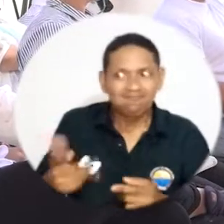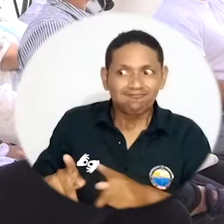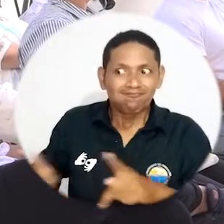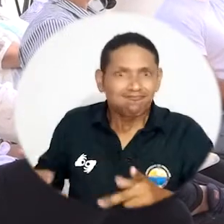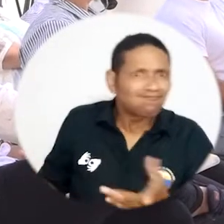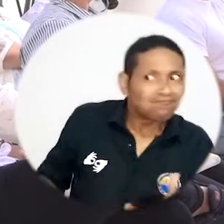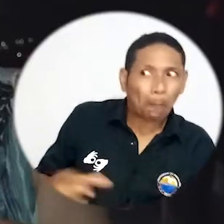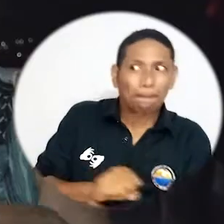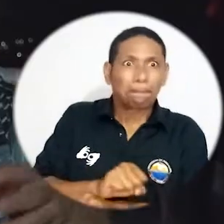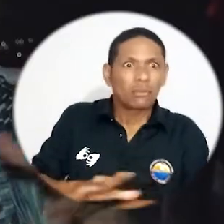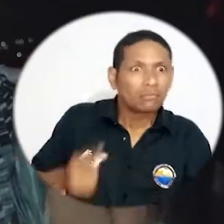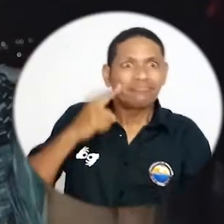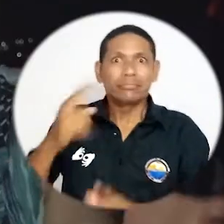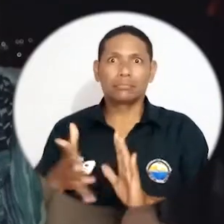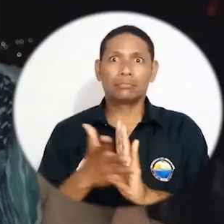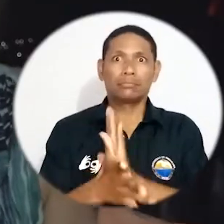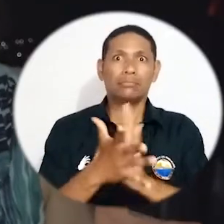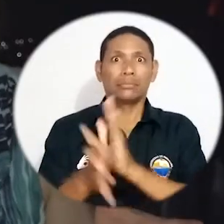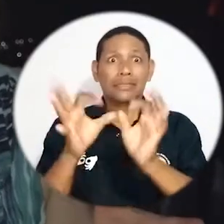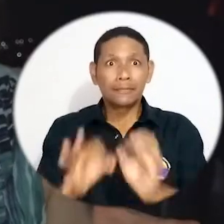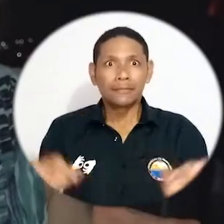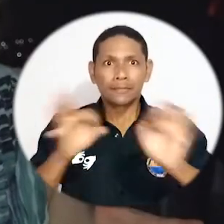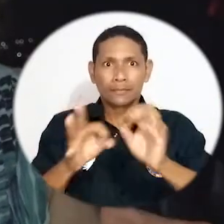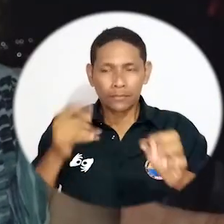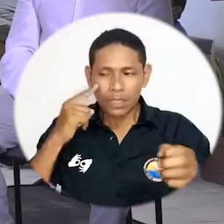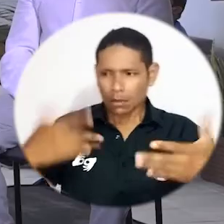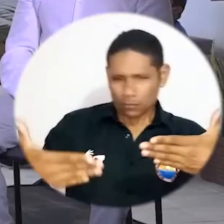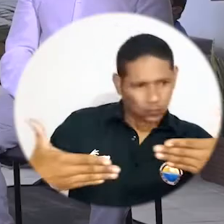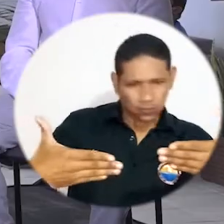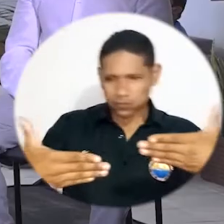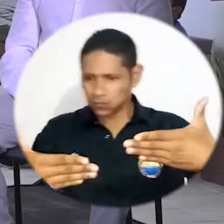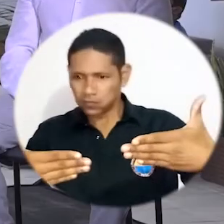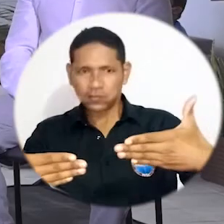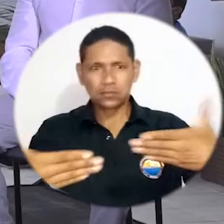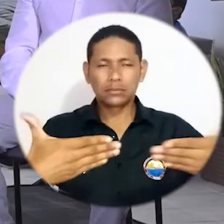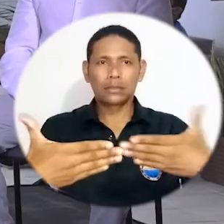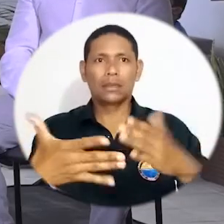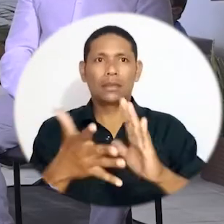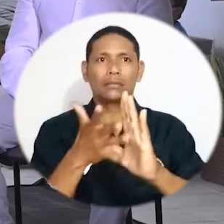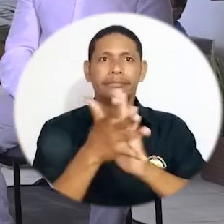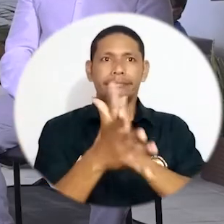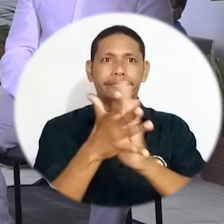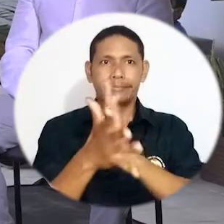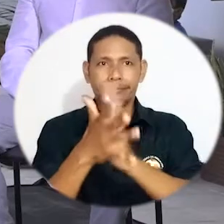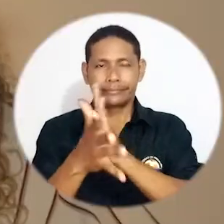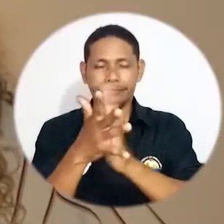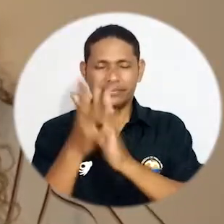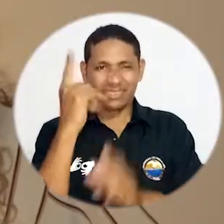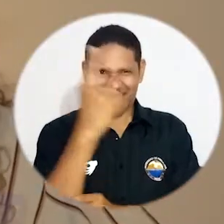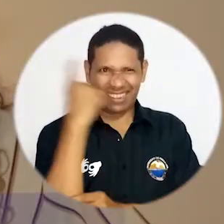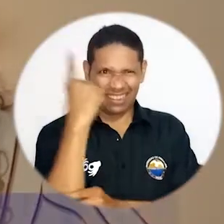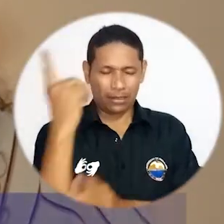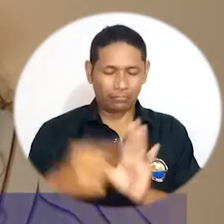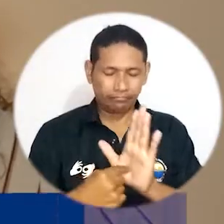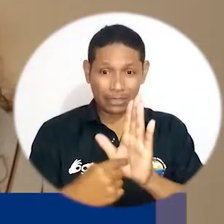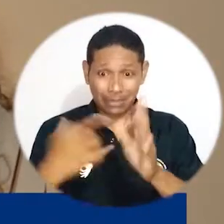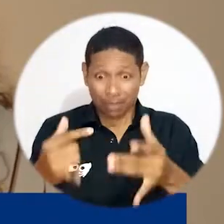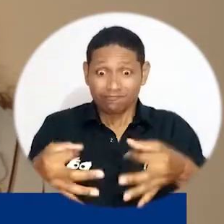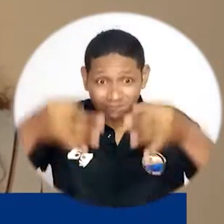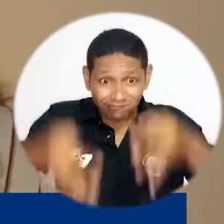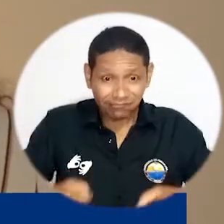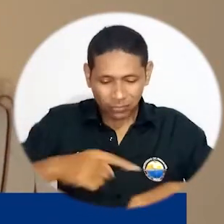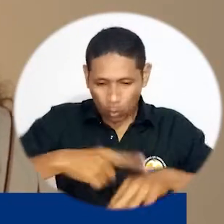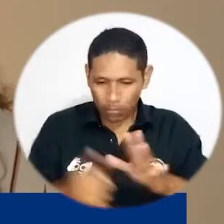Y en segundo lugar va a ser muy importante contrastar esta información. Es un informe parcial. La verdad no ha